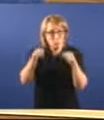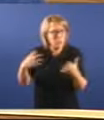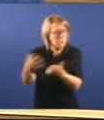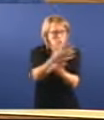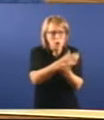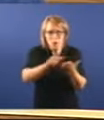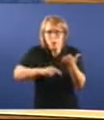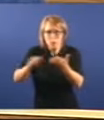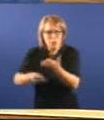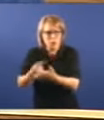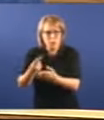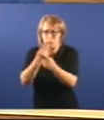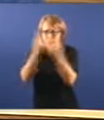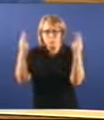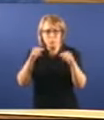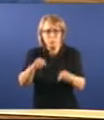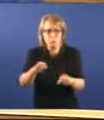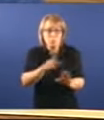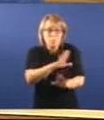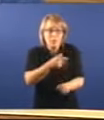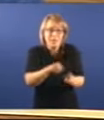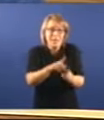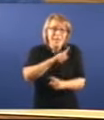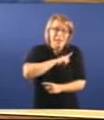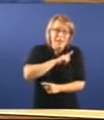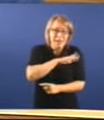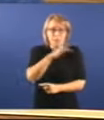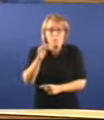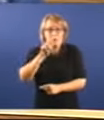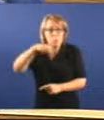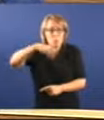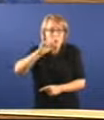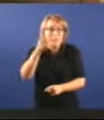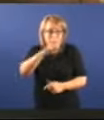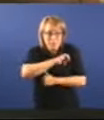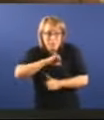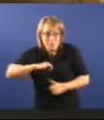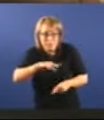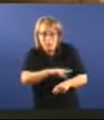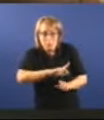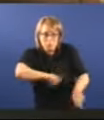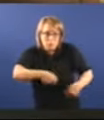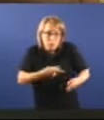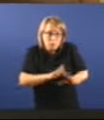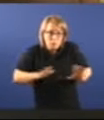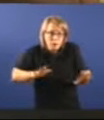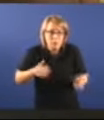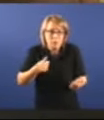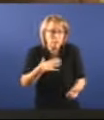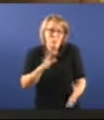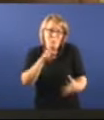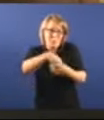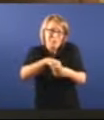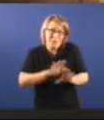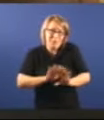é que o problema é exército tamén este privatizado. E, entón, como é natural, nesas cousas non podo entrar.